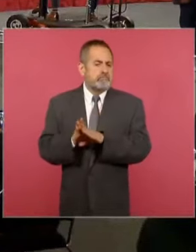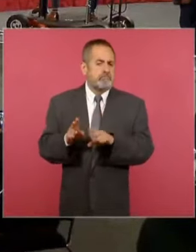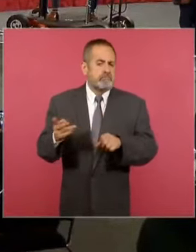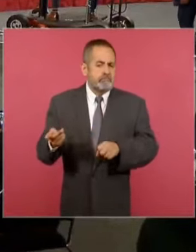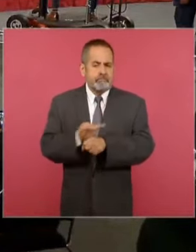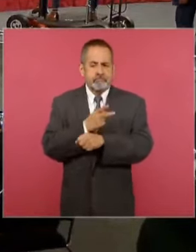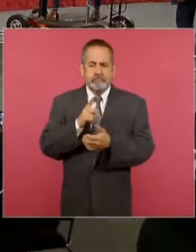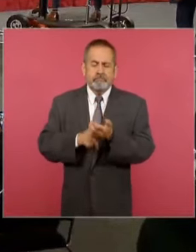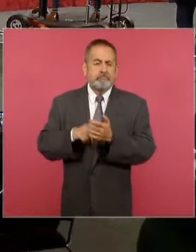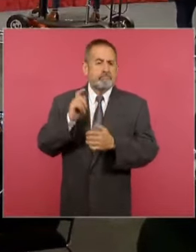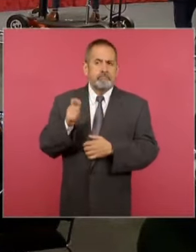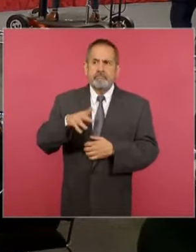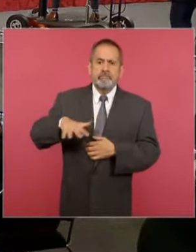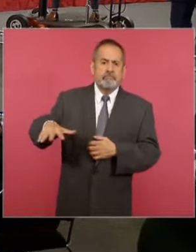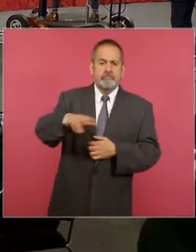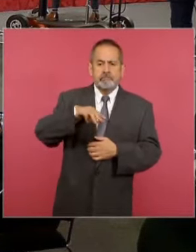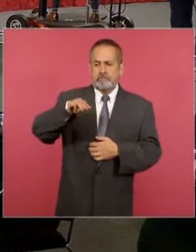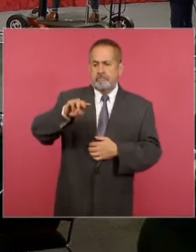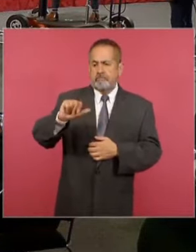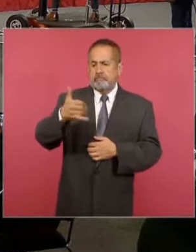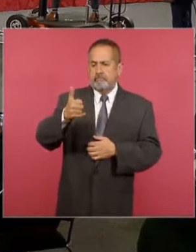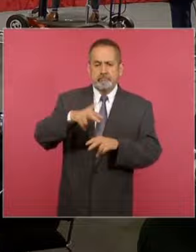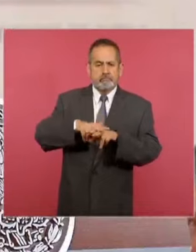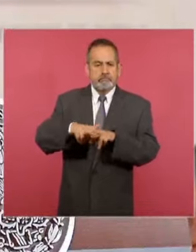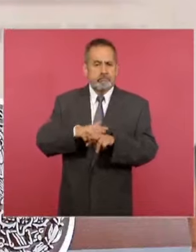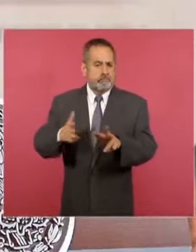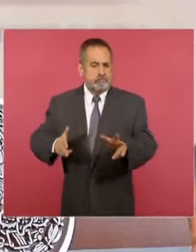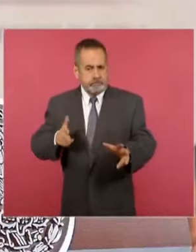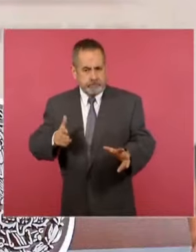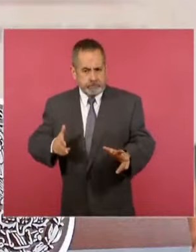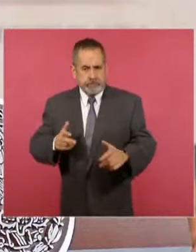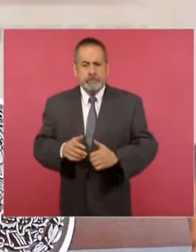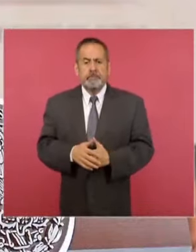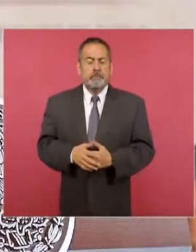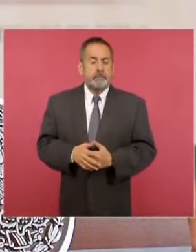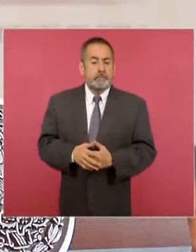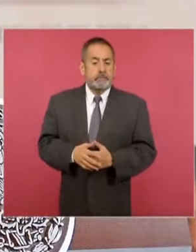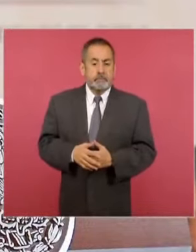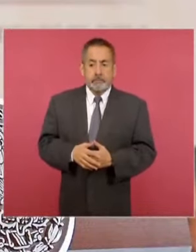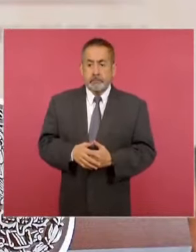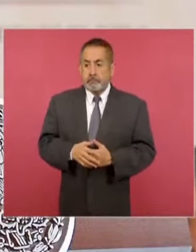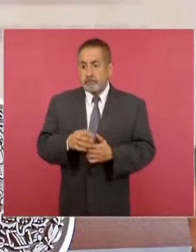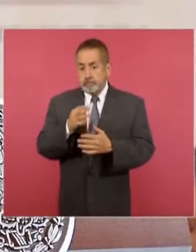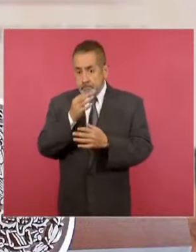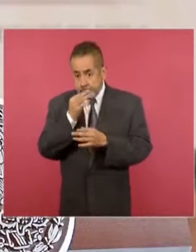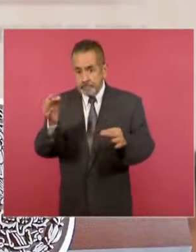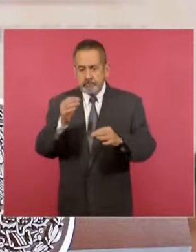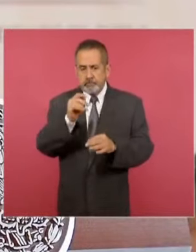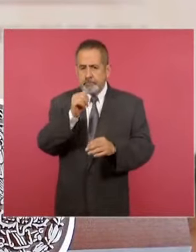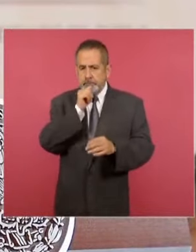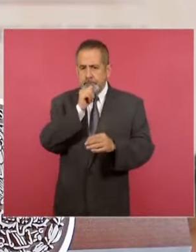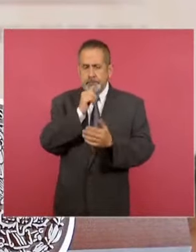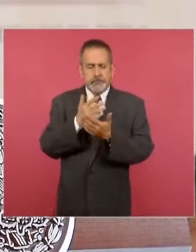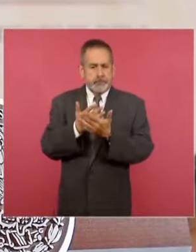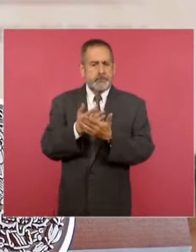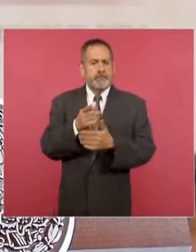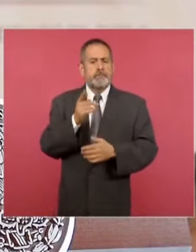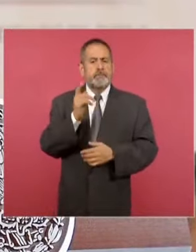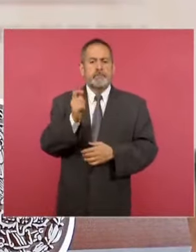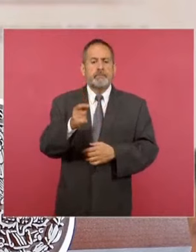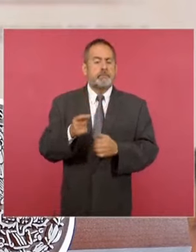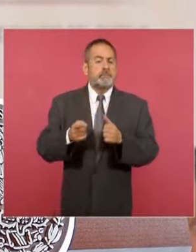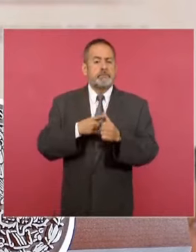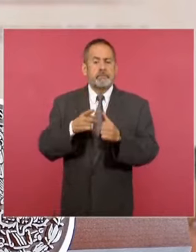vamos en los avances del Tren Maya. Antes de darles la palabra, informarles sobre esta